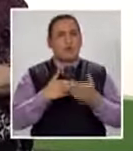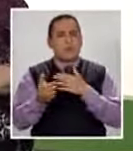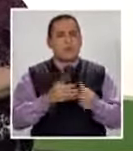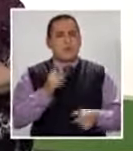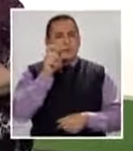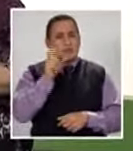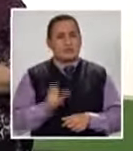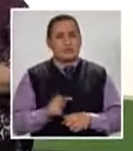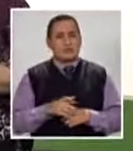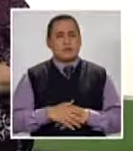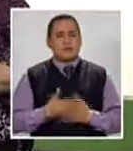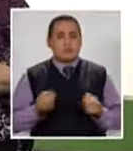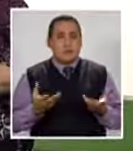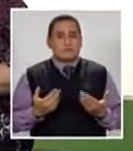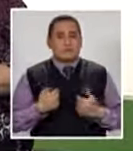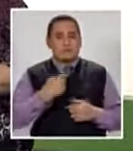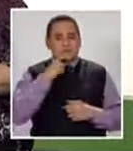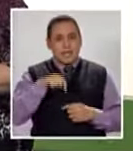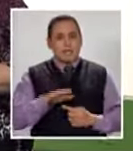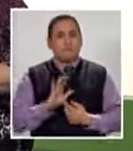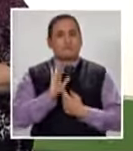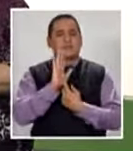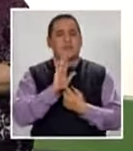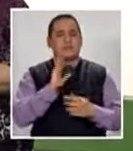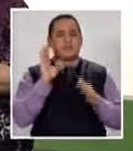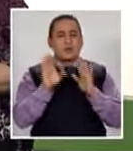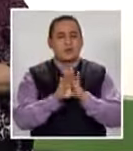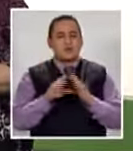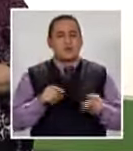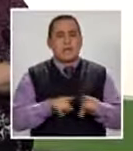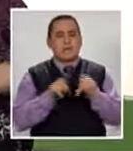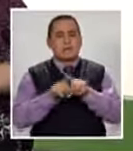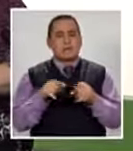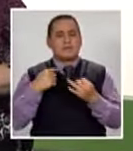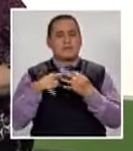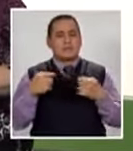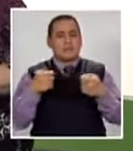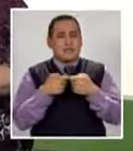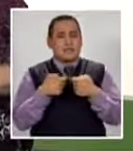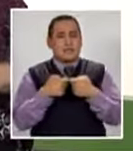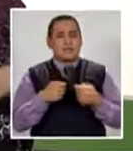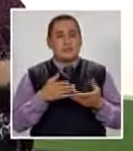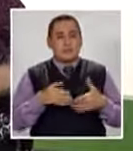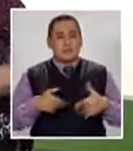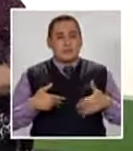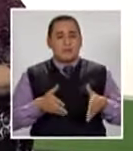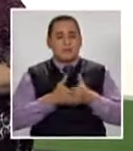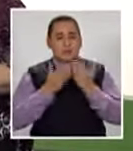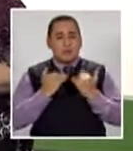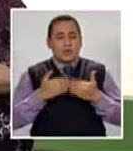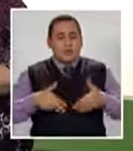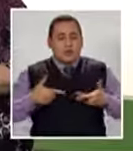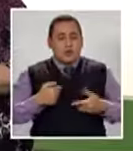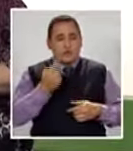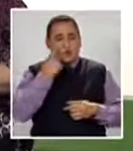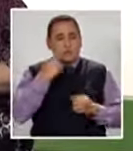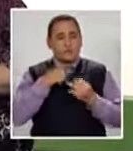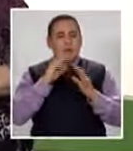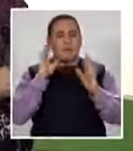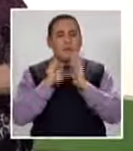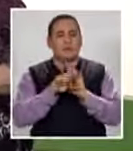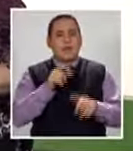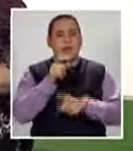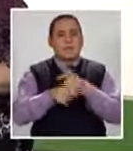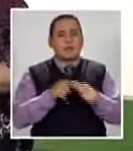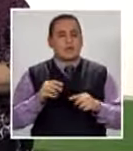cualquier persona Pues está siendo mostrada ¿No? A través de las redes Y uno puede conocer Tantos talentos Y sirve de ejemplo